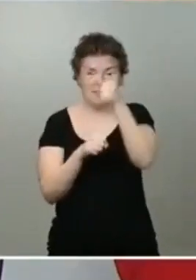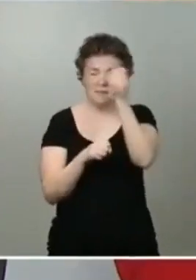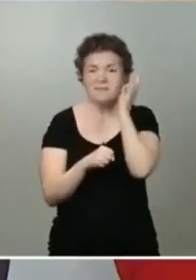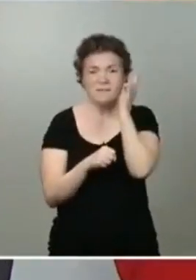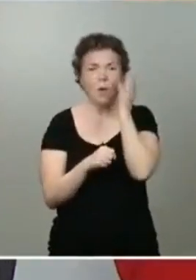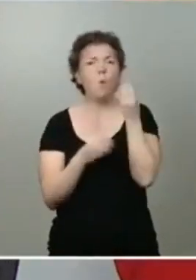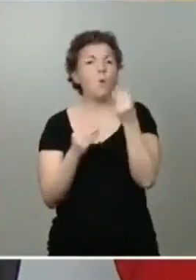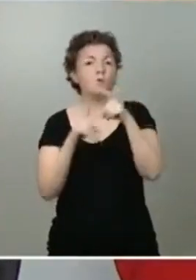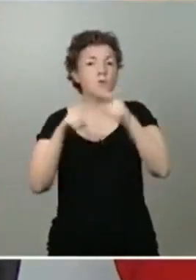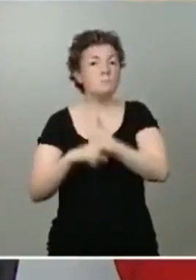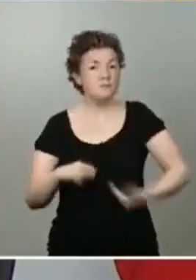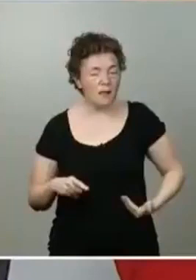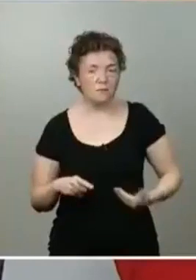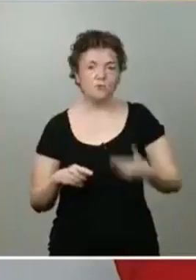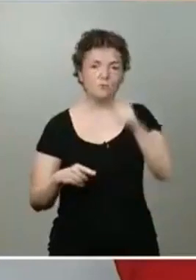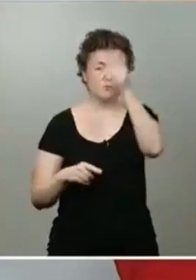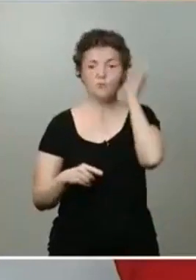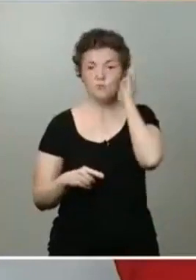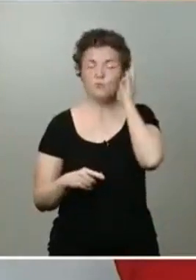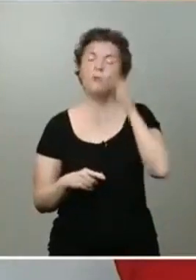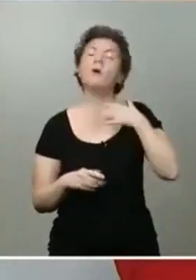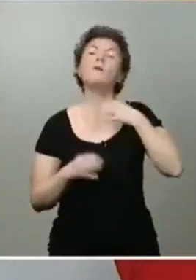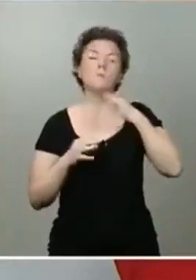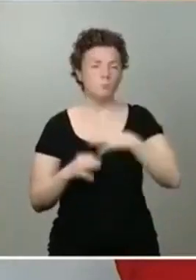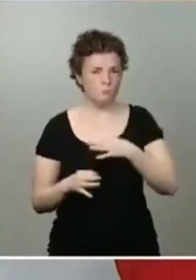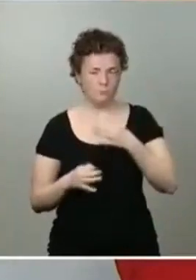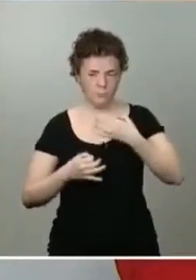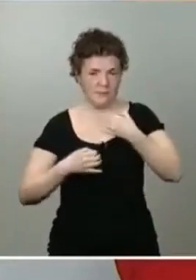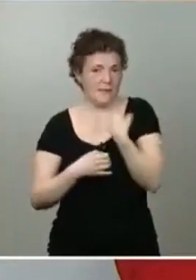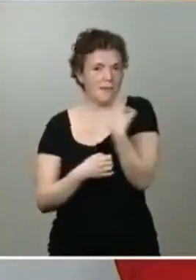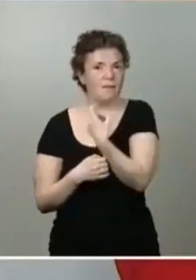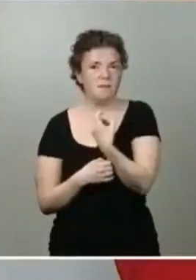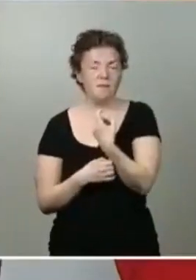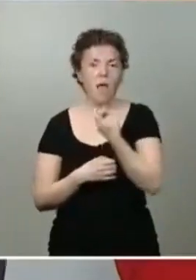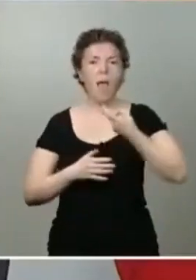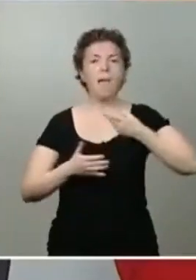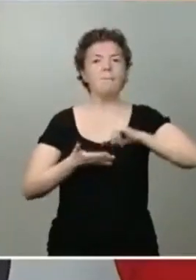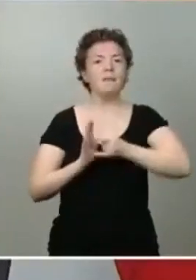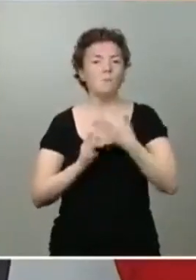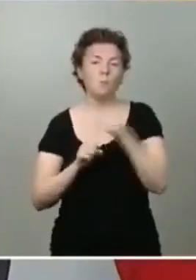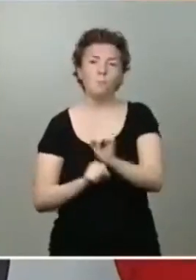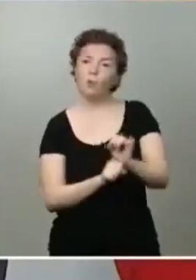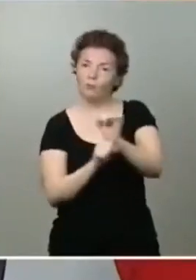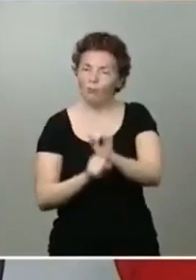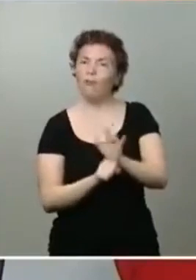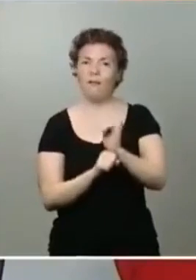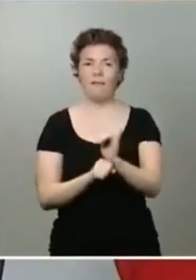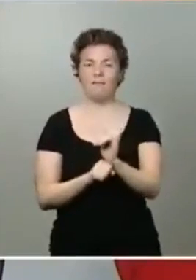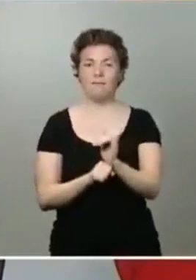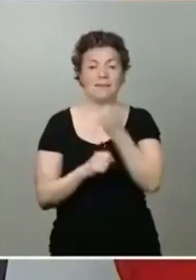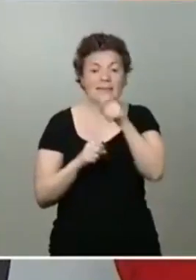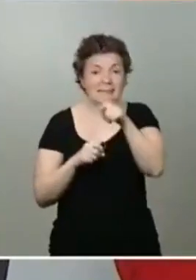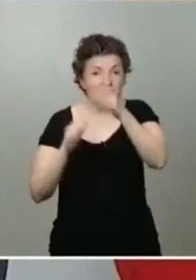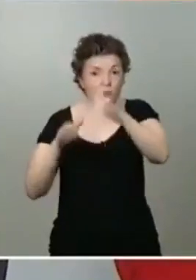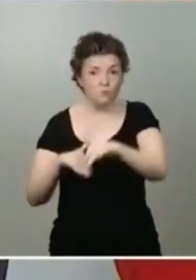empresarios y empresarias tienen la certeza de que, si lo necesitan, tienen un mecanismo de protección sin el cual, sin